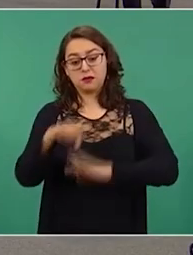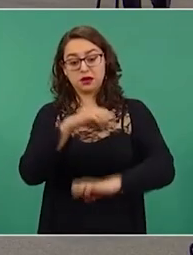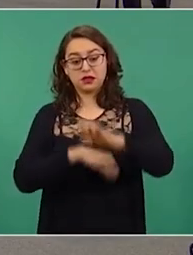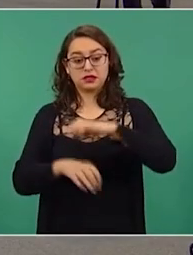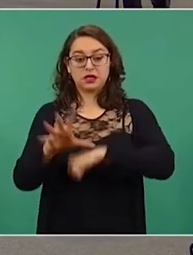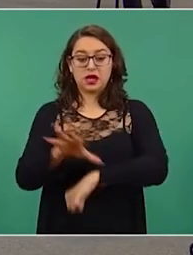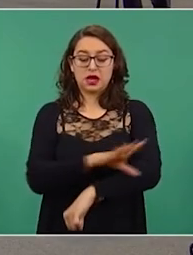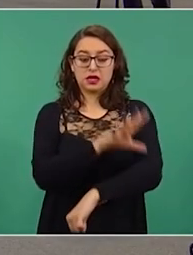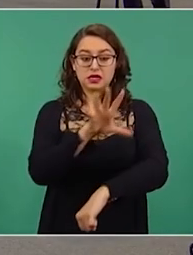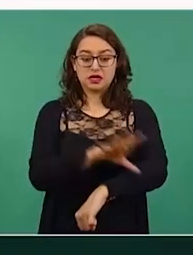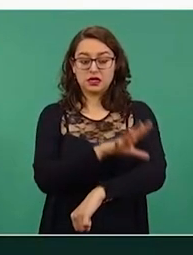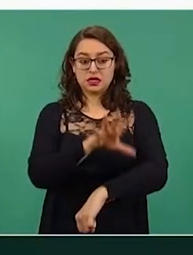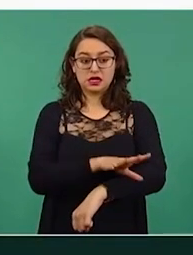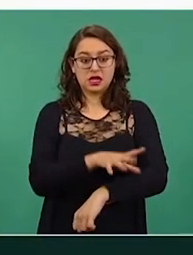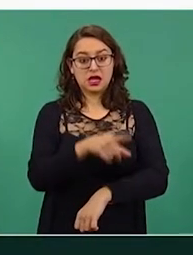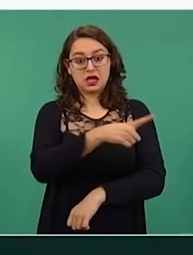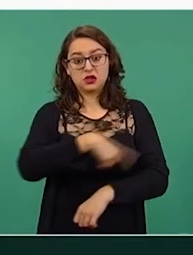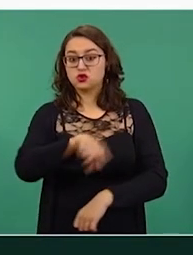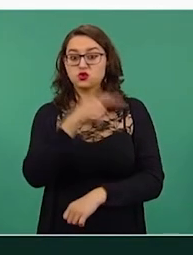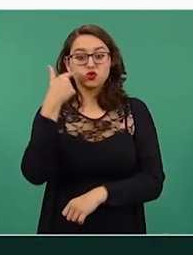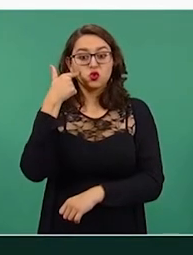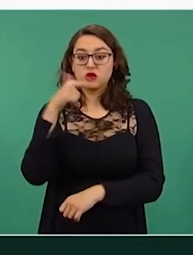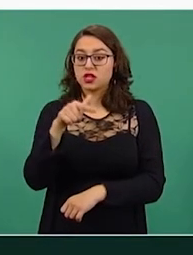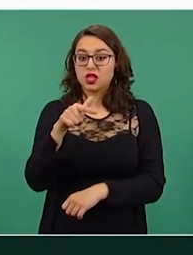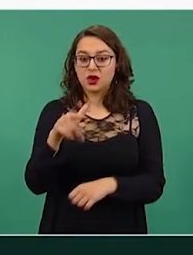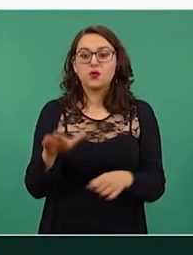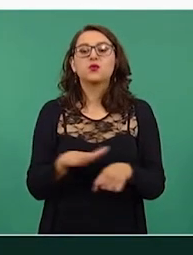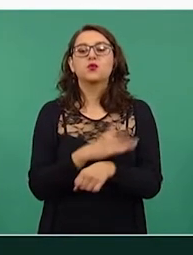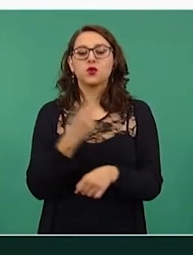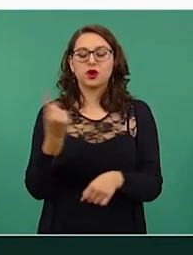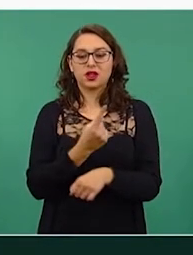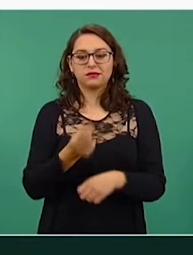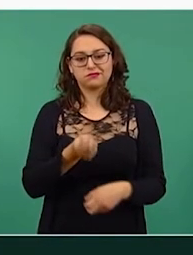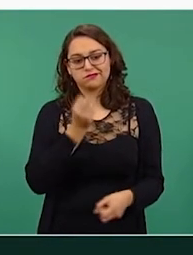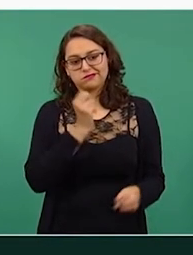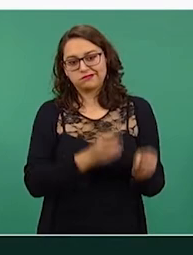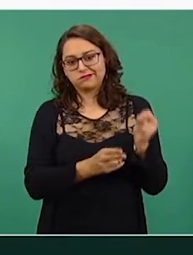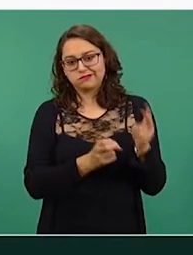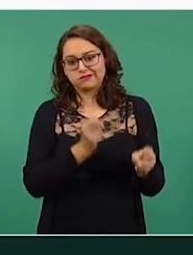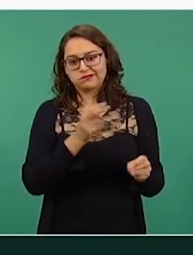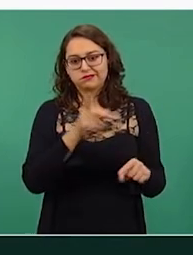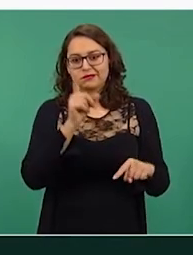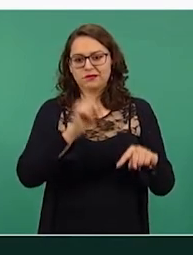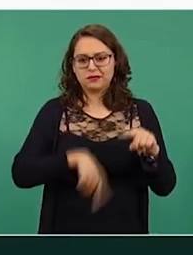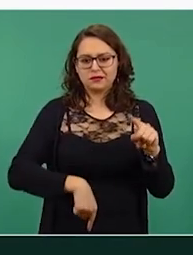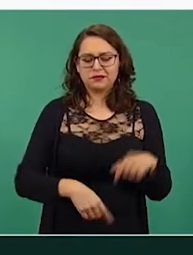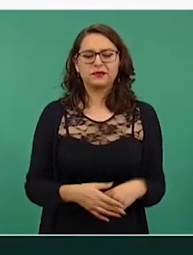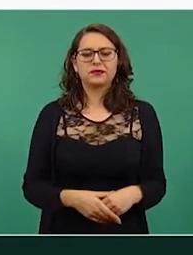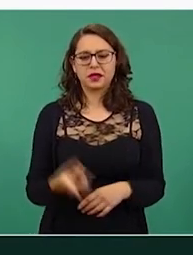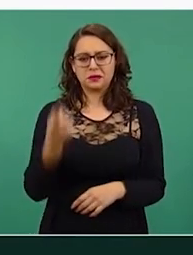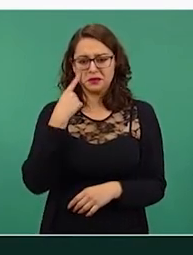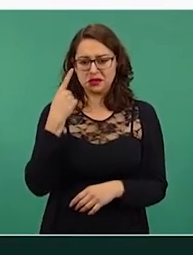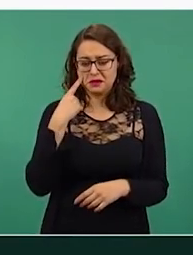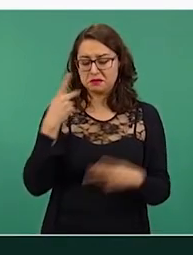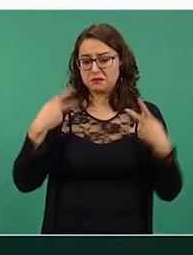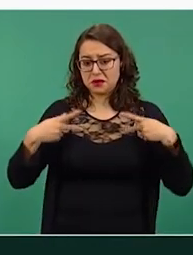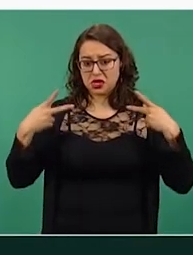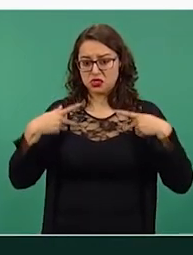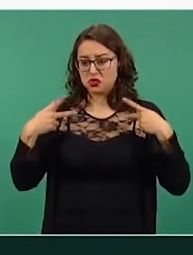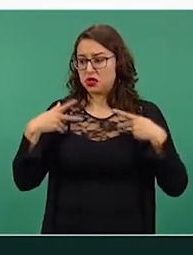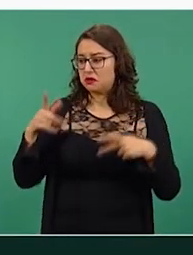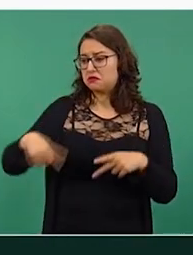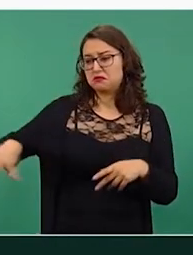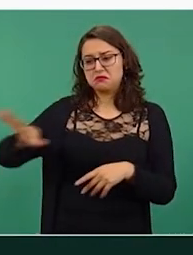socios no quieren la reforma, porque se acabarían sus privilegios. ¿Cuánto paga una familia mexicana por la electricidad en